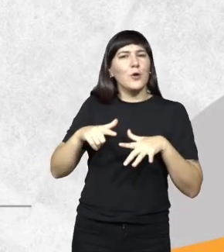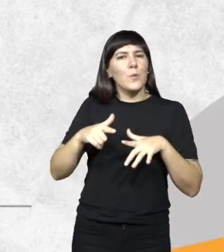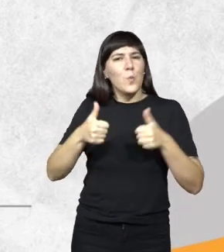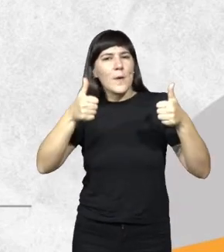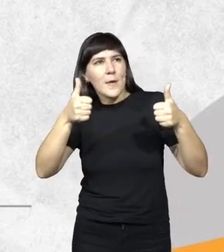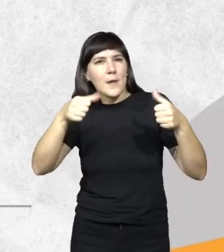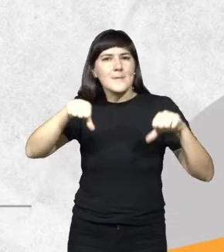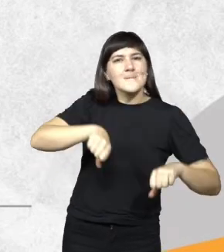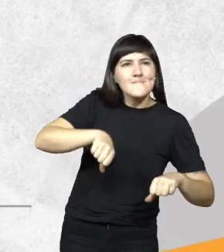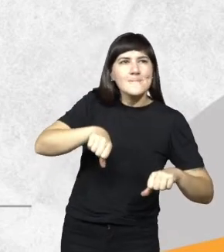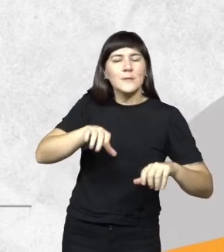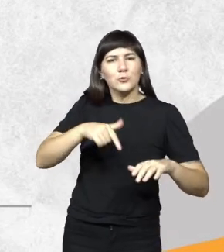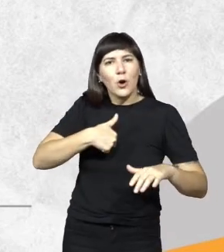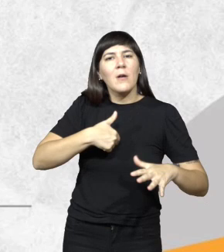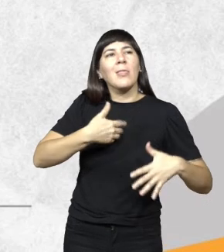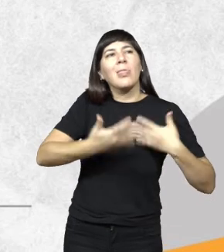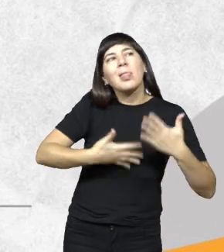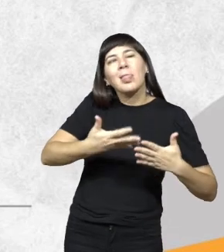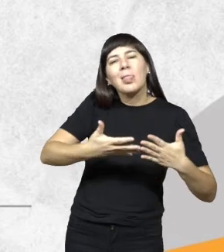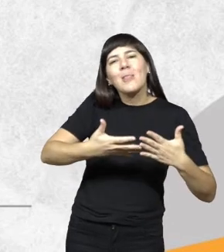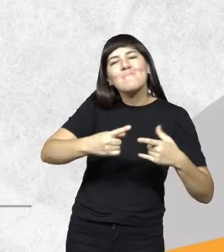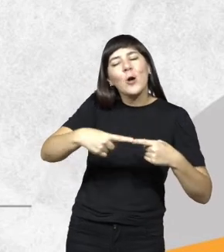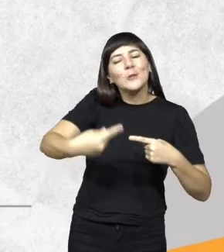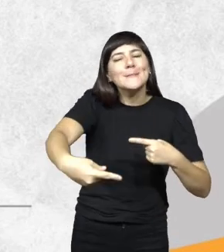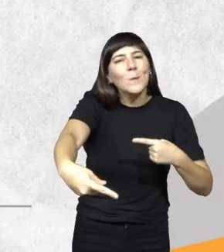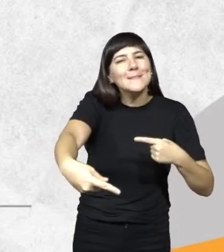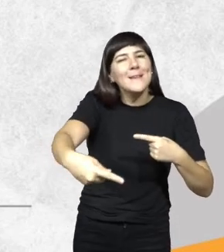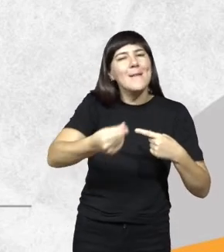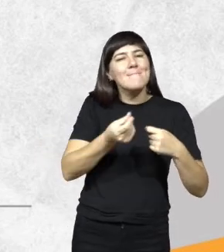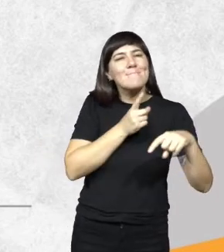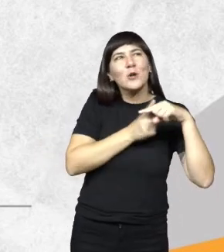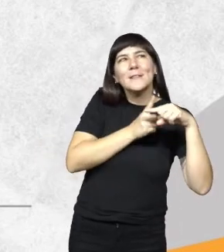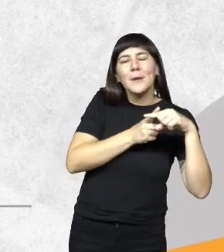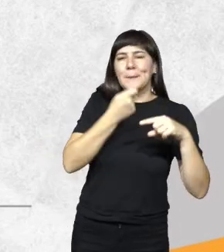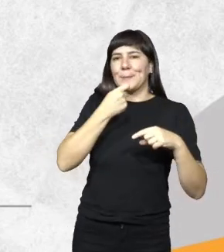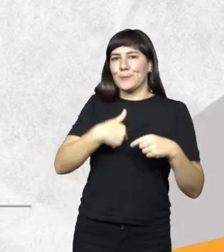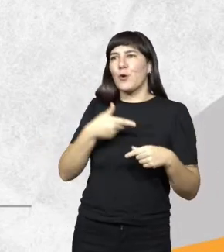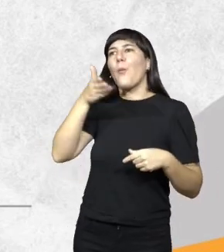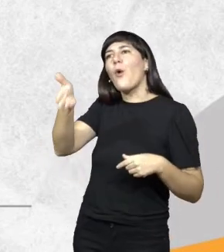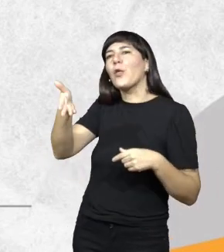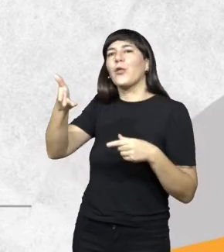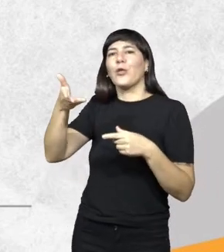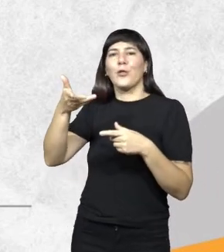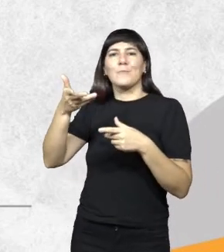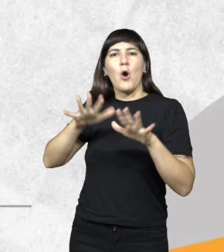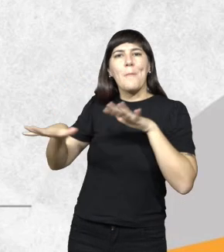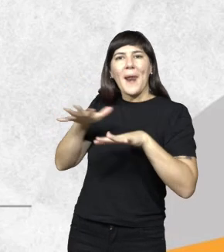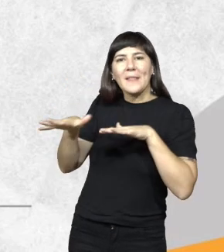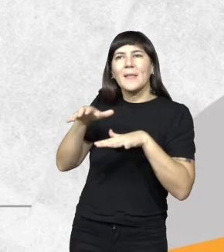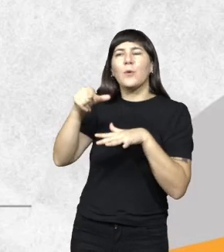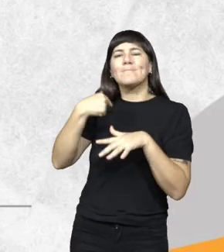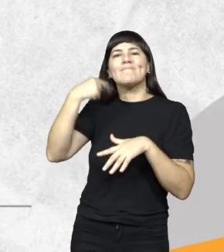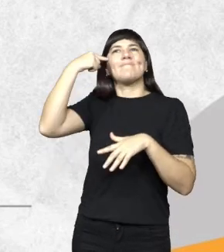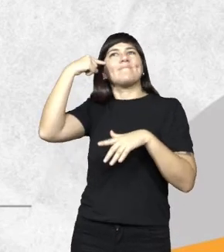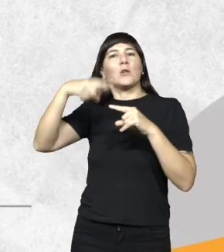si yo voy a llevar a cabo este acto o qué consecuencia positiva puede tener este operativo que voy a llevar a cabo, pero también voy a tener en cuenta